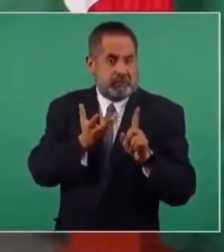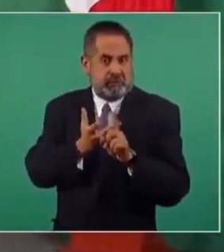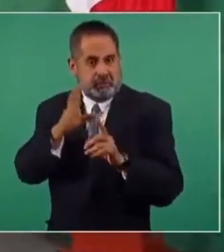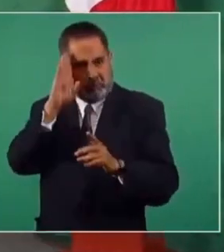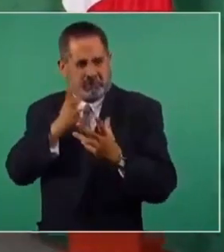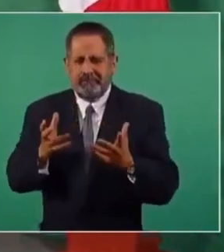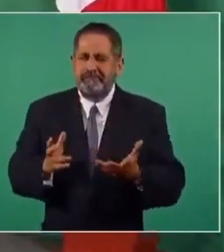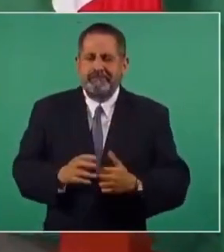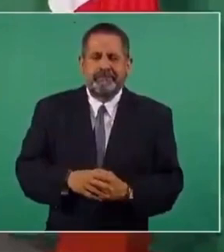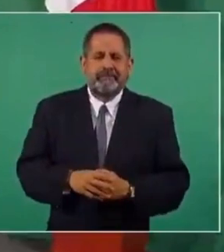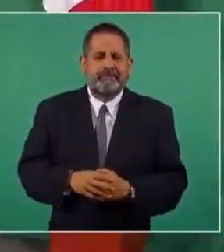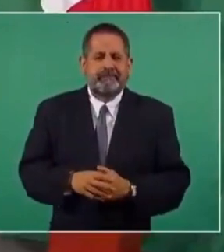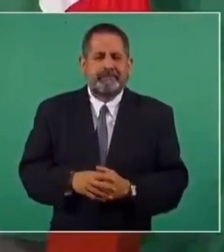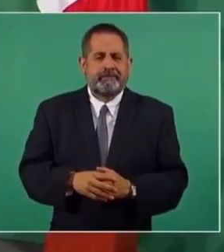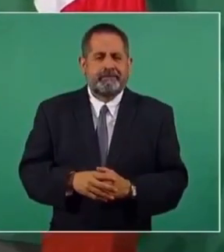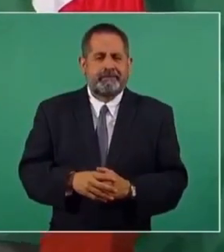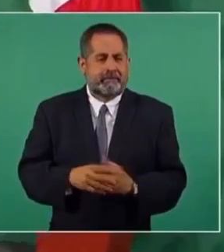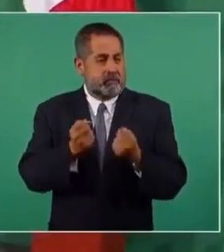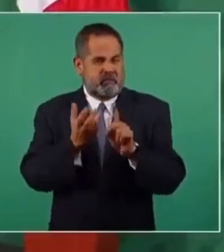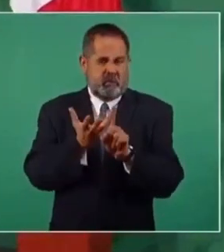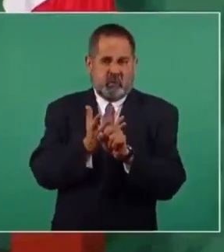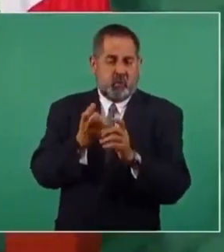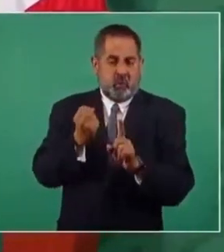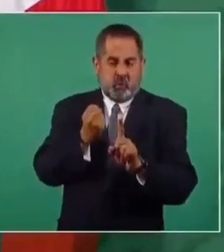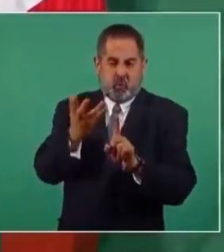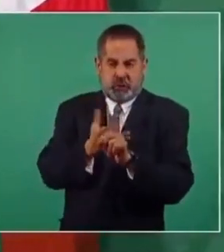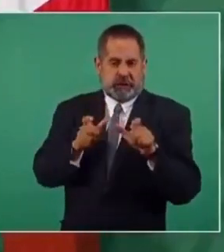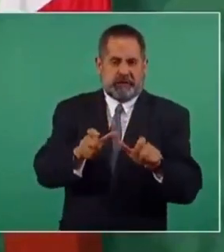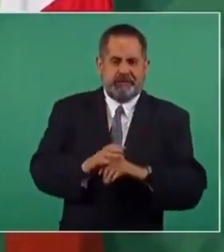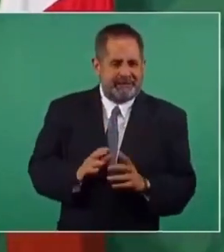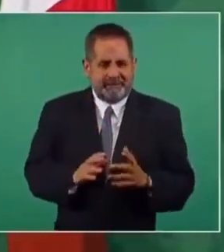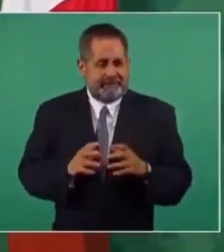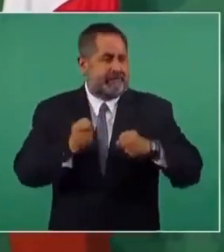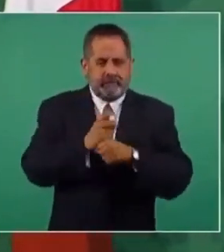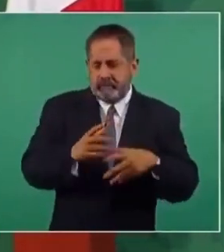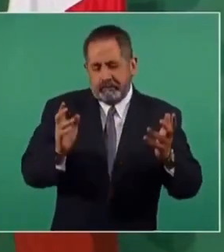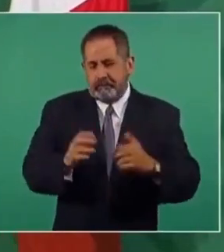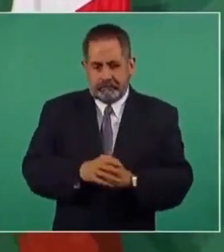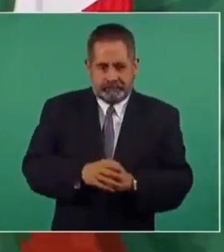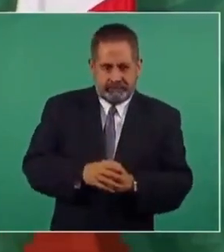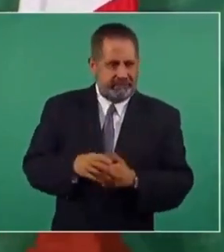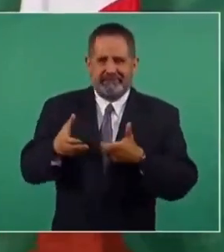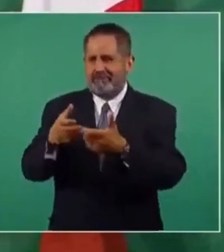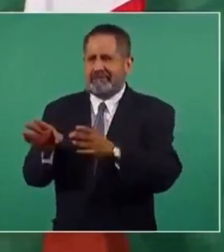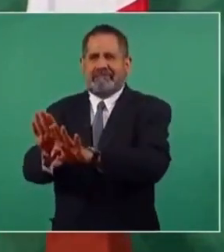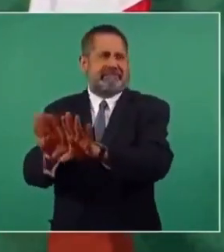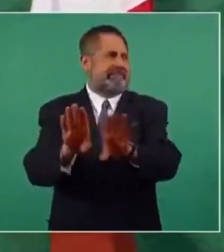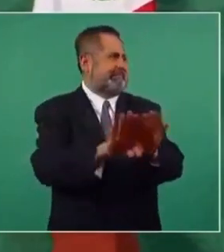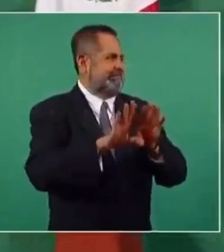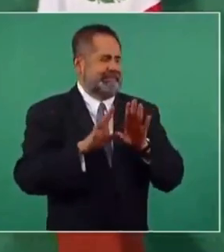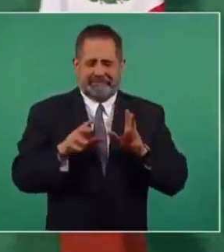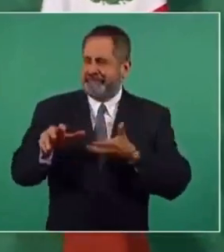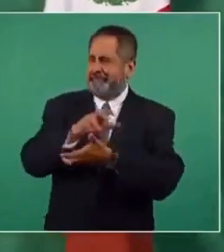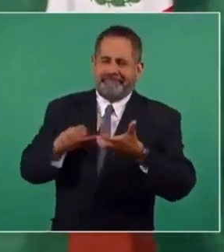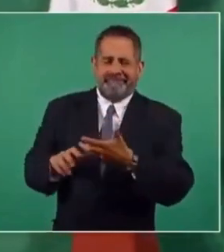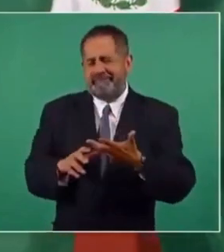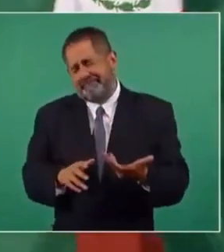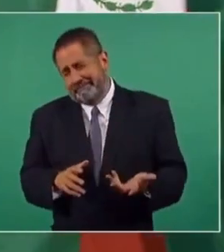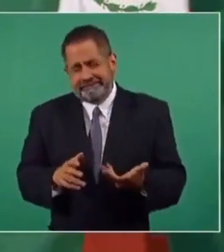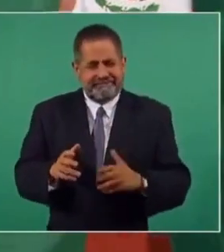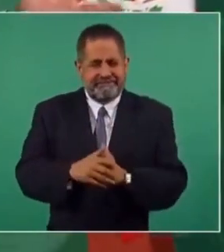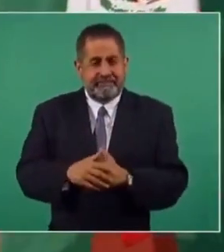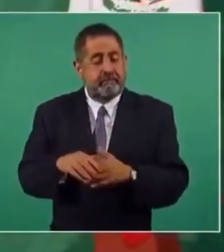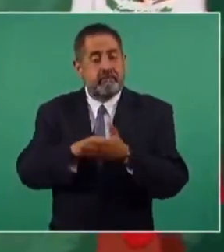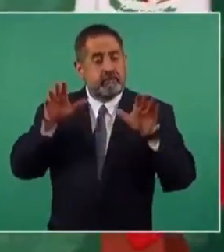fuertes y que haya tanta seguridad, porque cierran las calles.